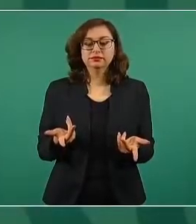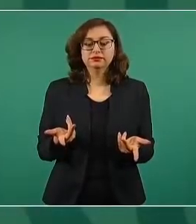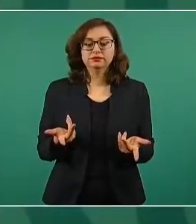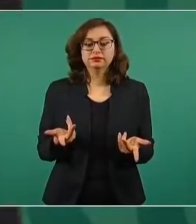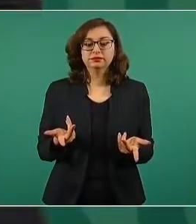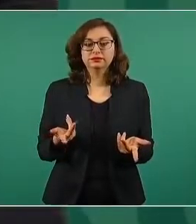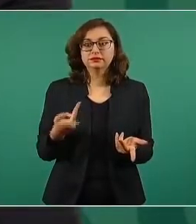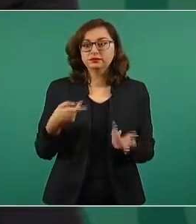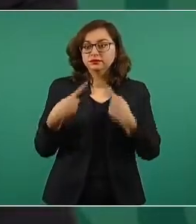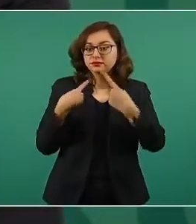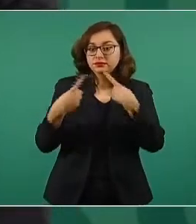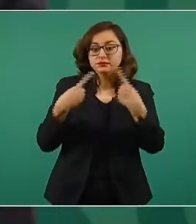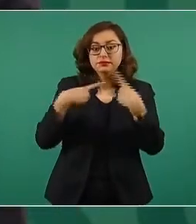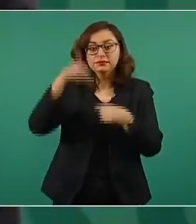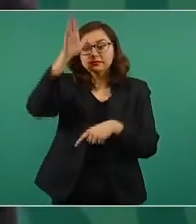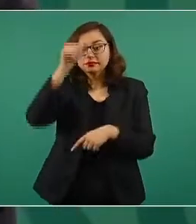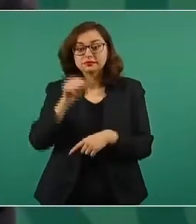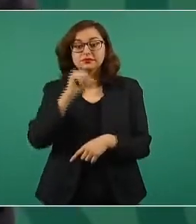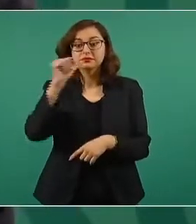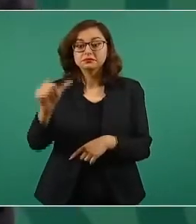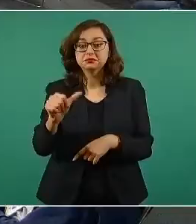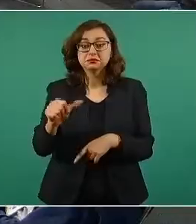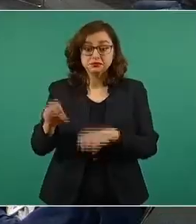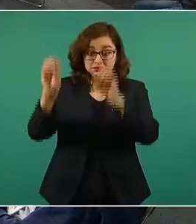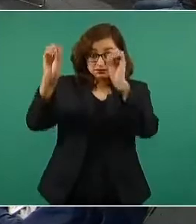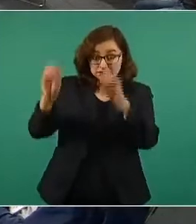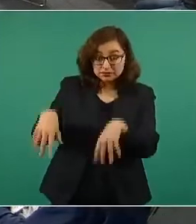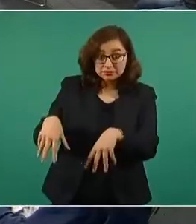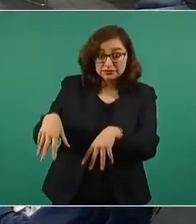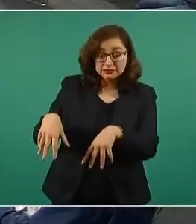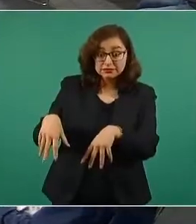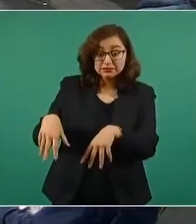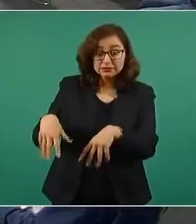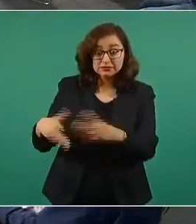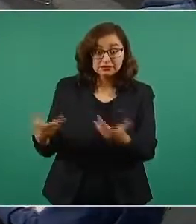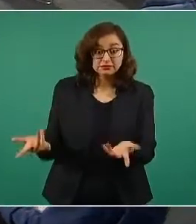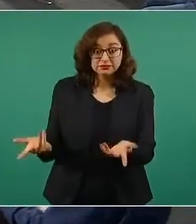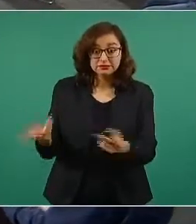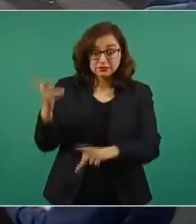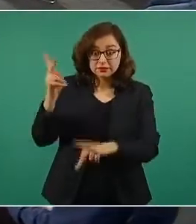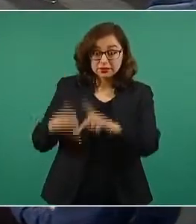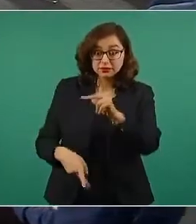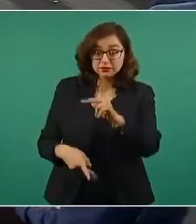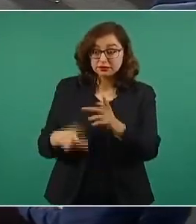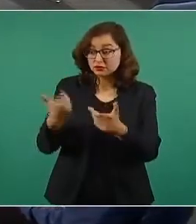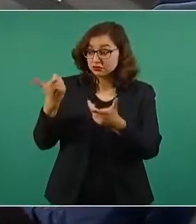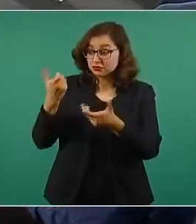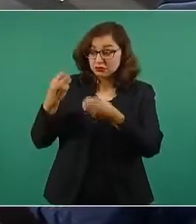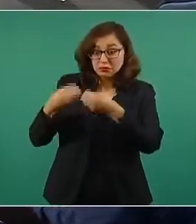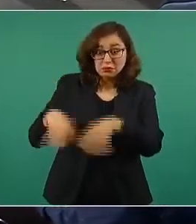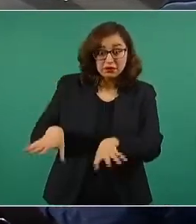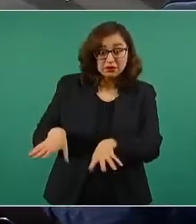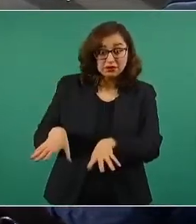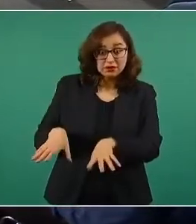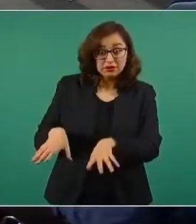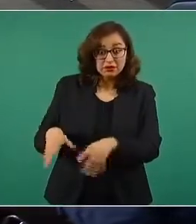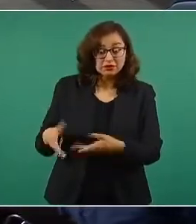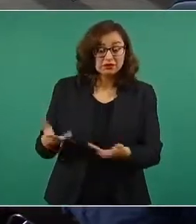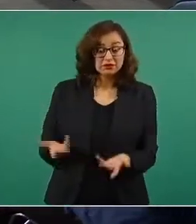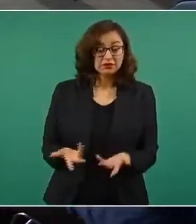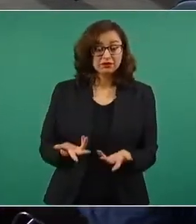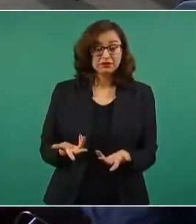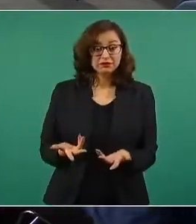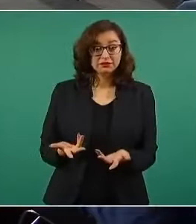dejamos ahí toda esa inversión, porque es